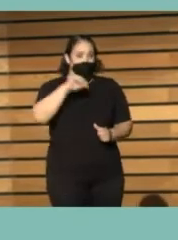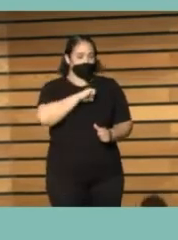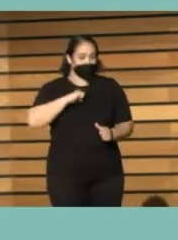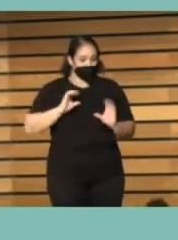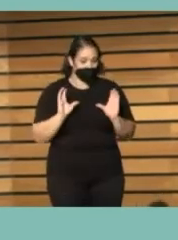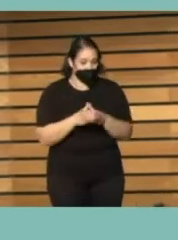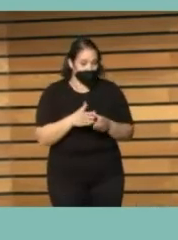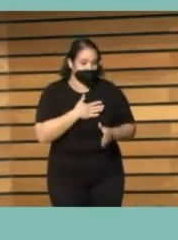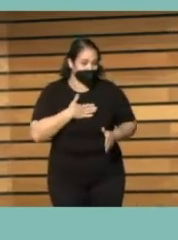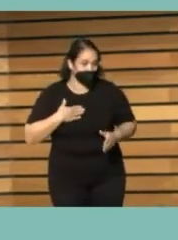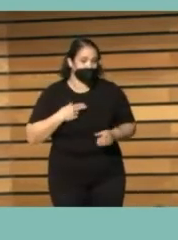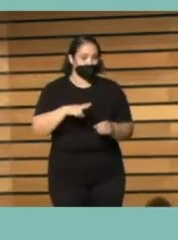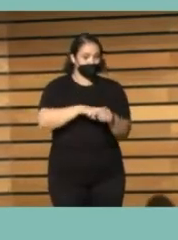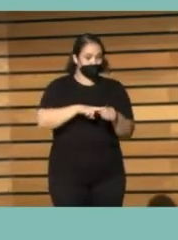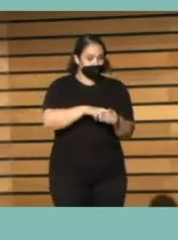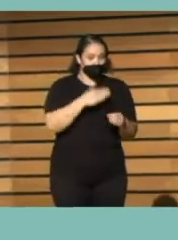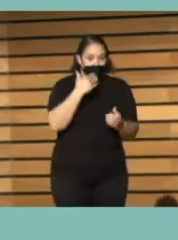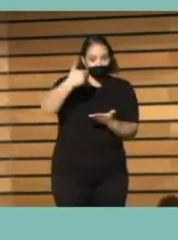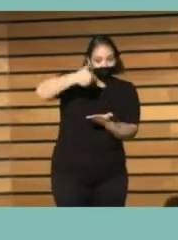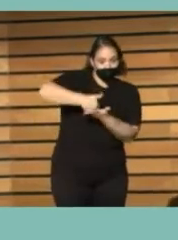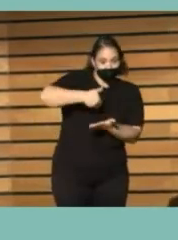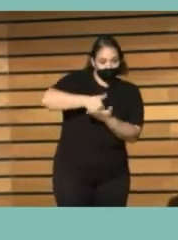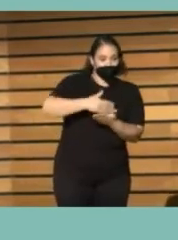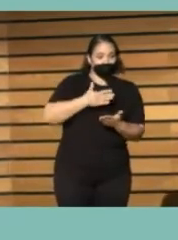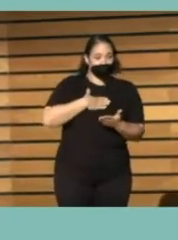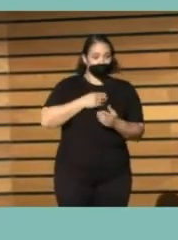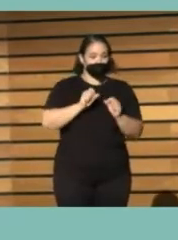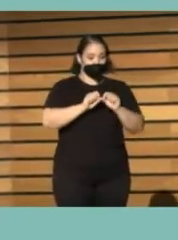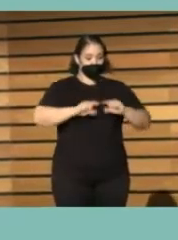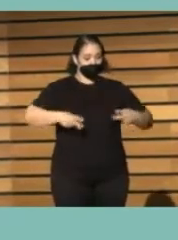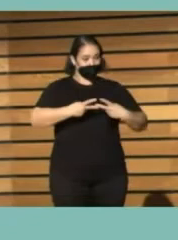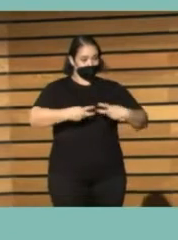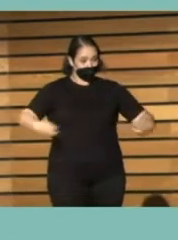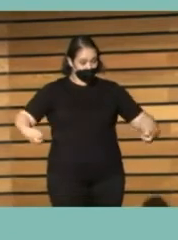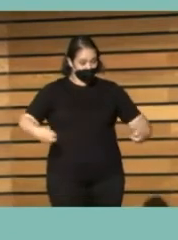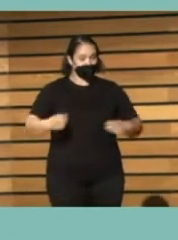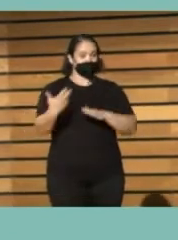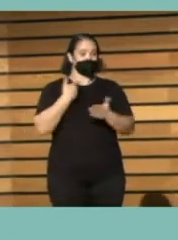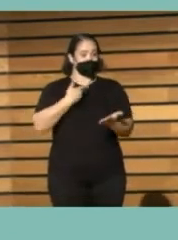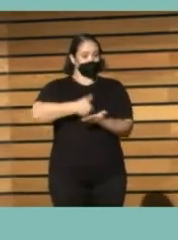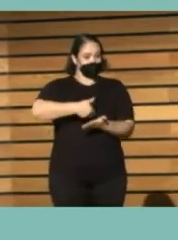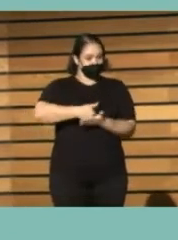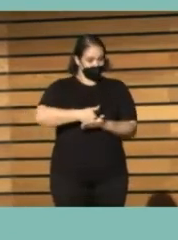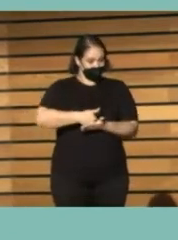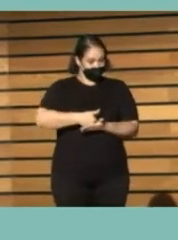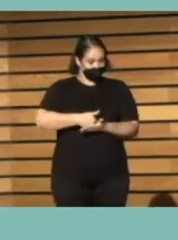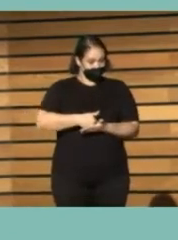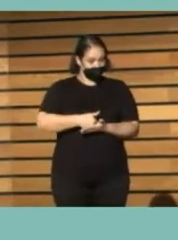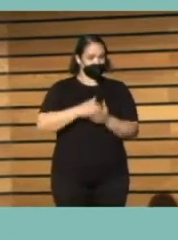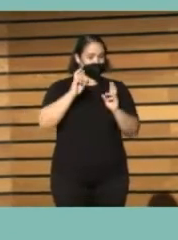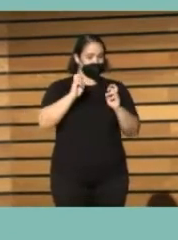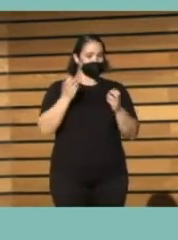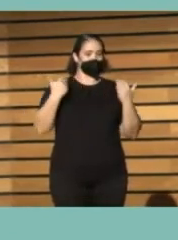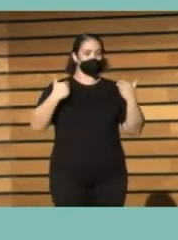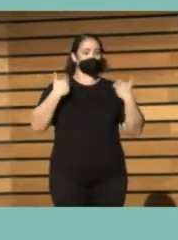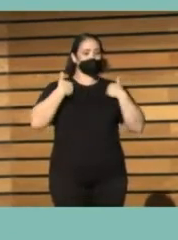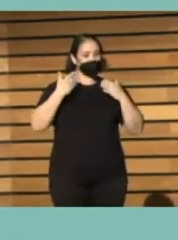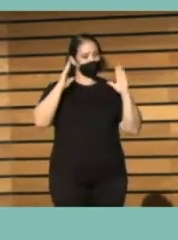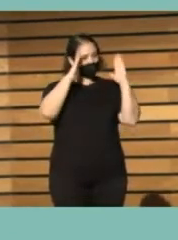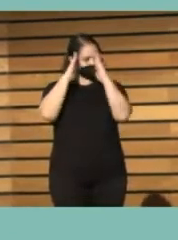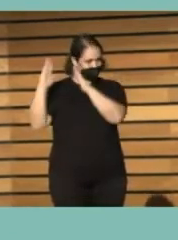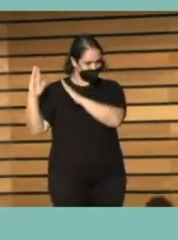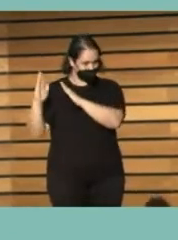municipio quiere hacer llegar su propuesta, pues a través de la Subdirección de Coordinación Bibliotecaria puede hacerlo. Y después, pues trasladaros que